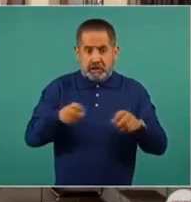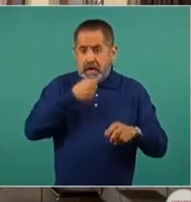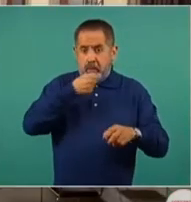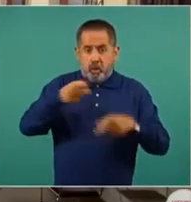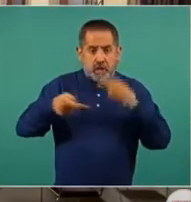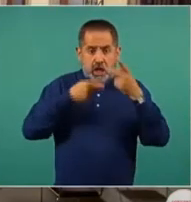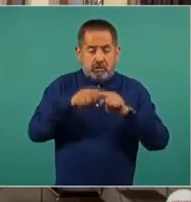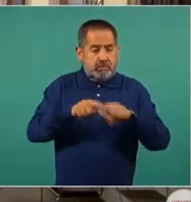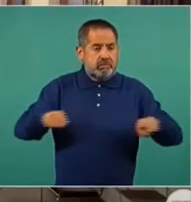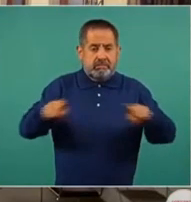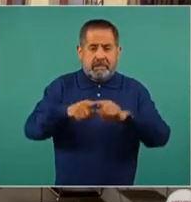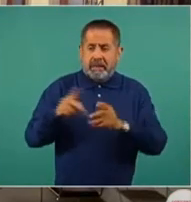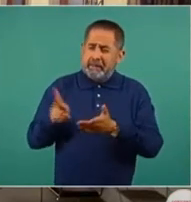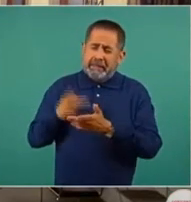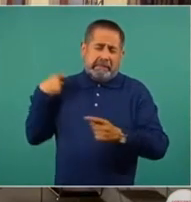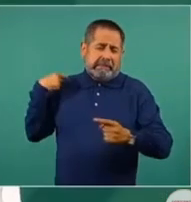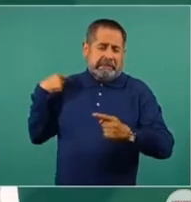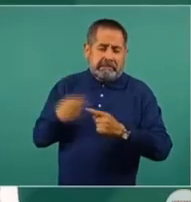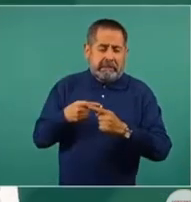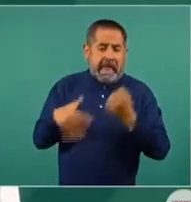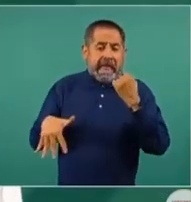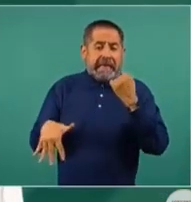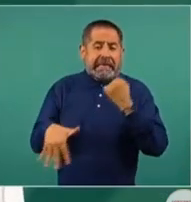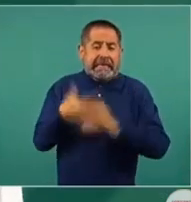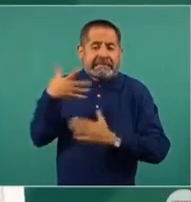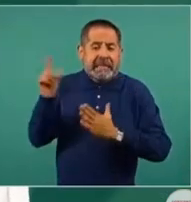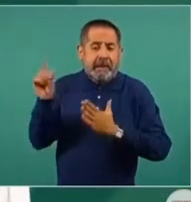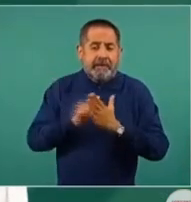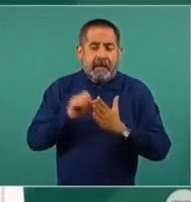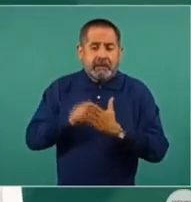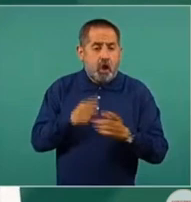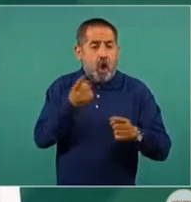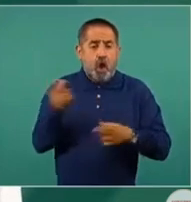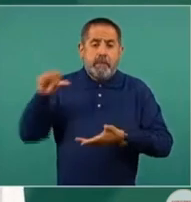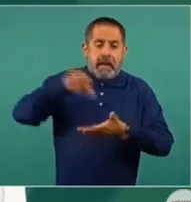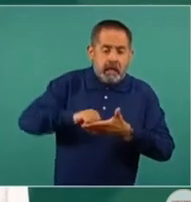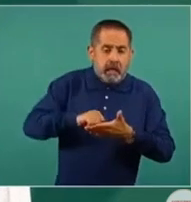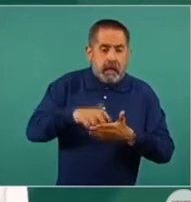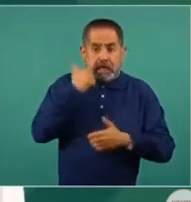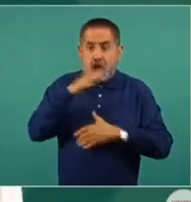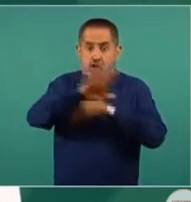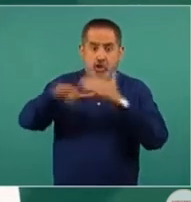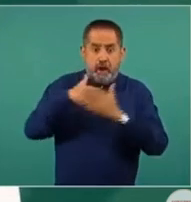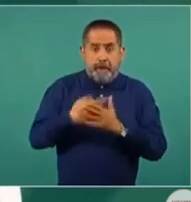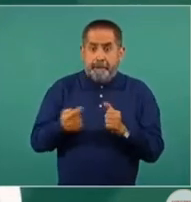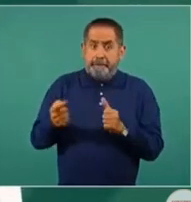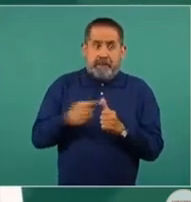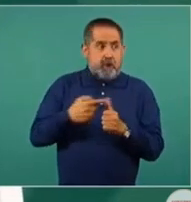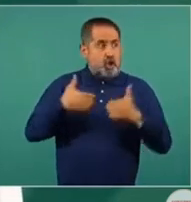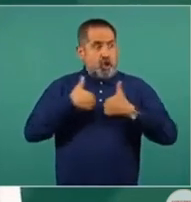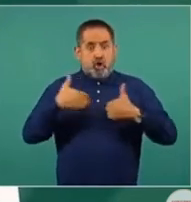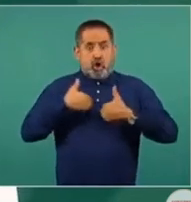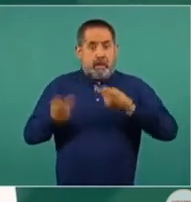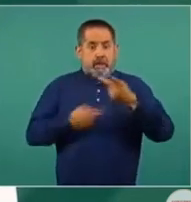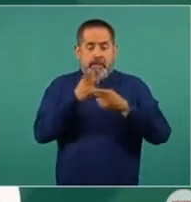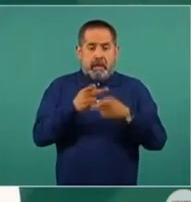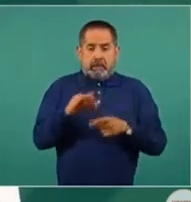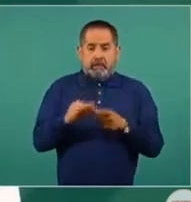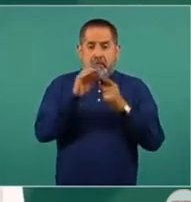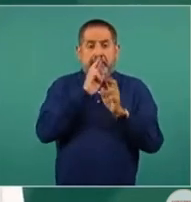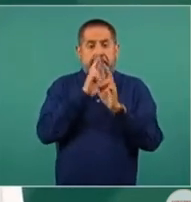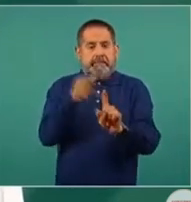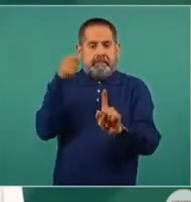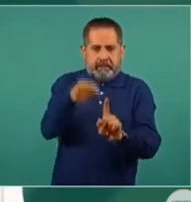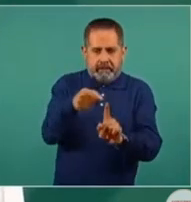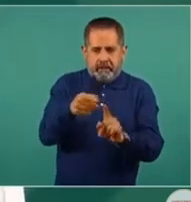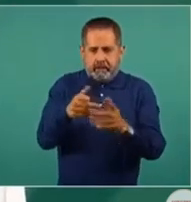y reporteros, han venido durante 15 meses. Usted hoy se aparece y quiere tener primera línea o una respuesta